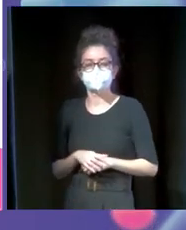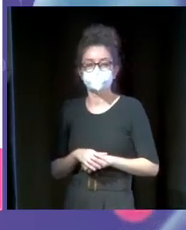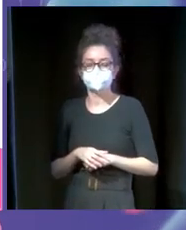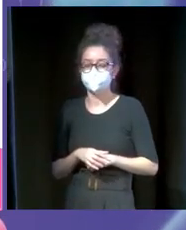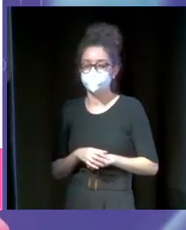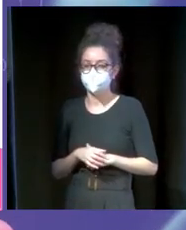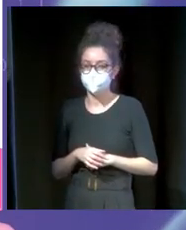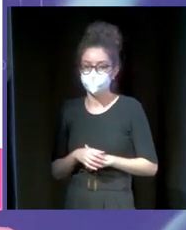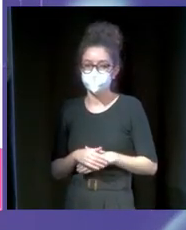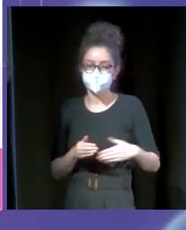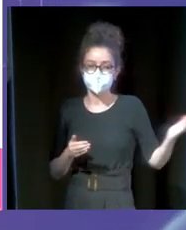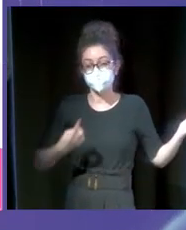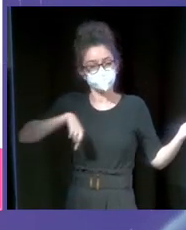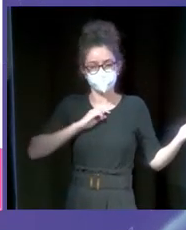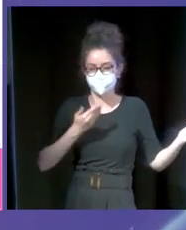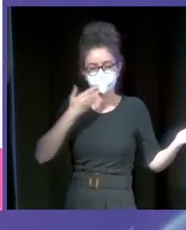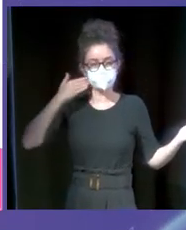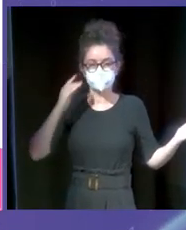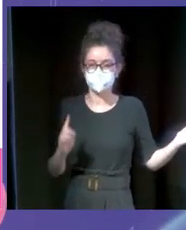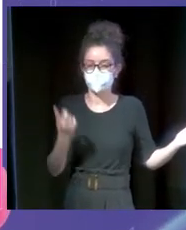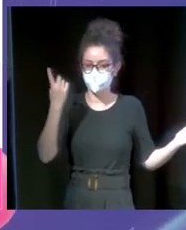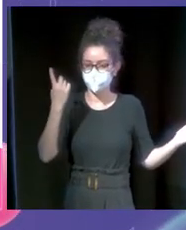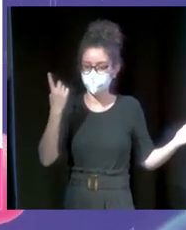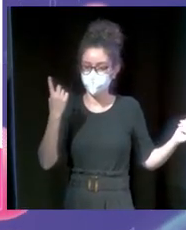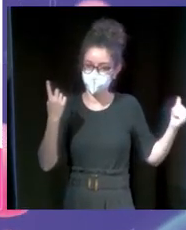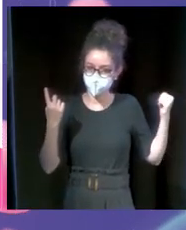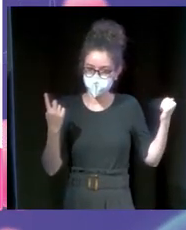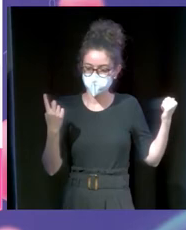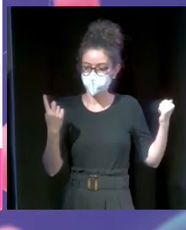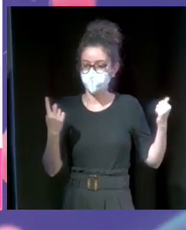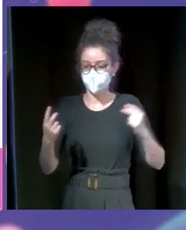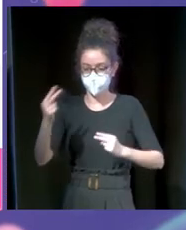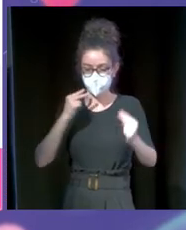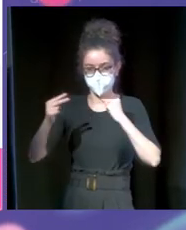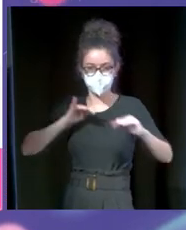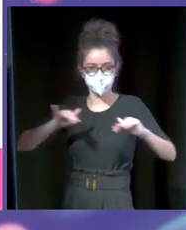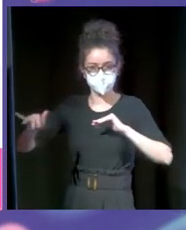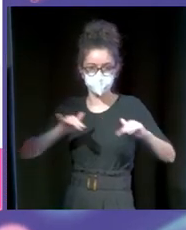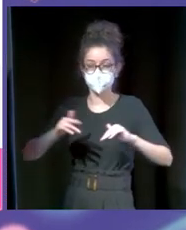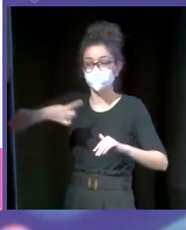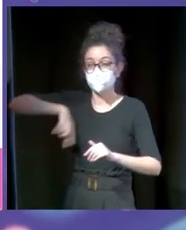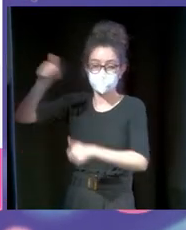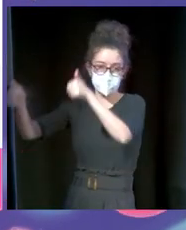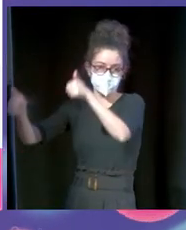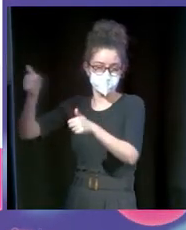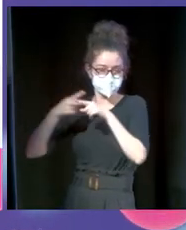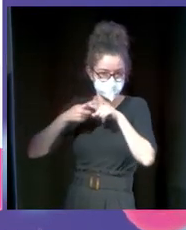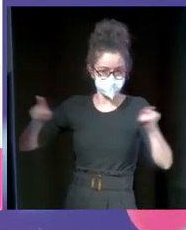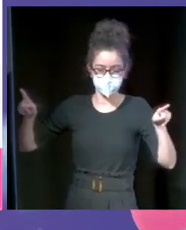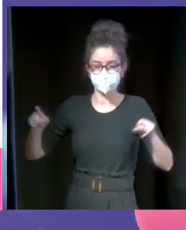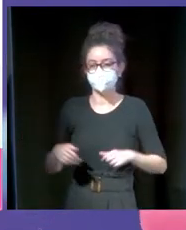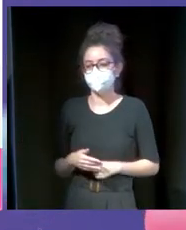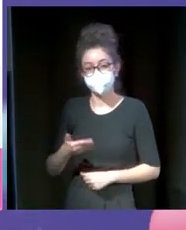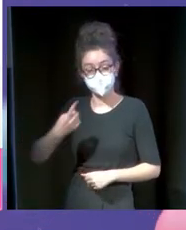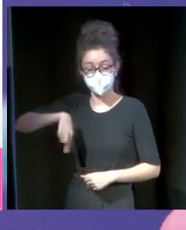esto es de que más orgullosos estamos. Esto ha sido nuestro tráfico y esto es por lo que realmente nos diferenciamos de la competencia. Como podéis ver,